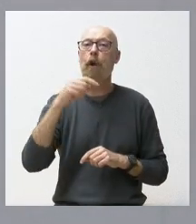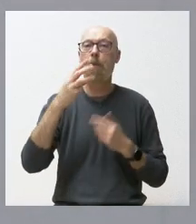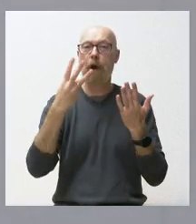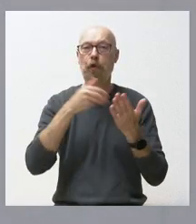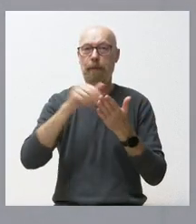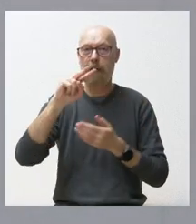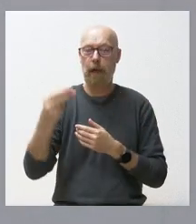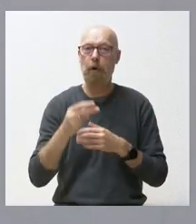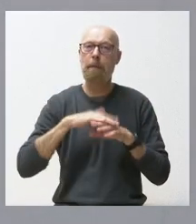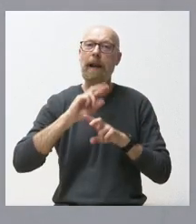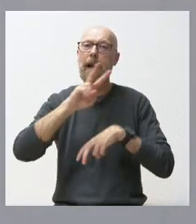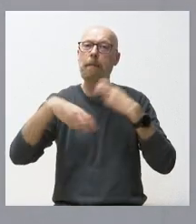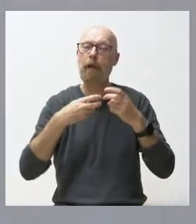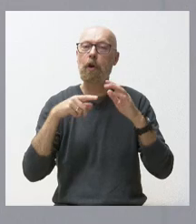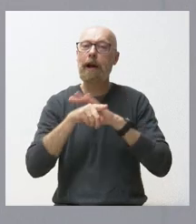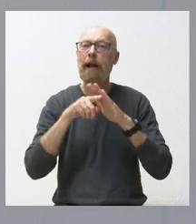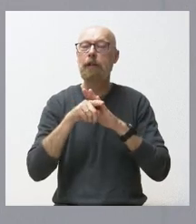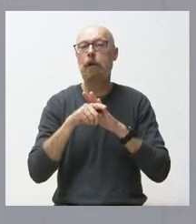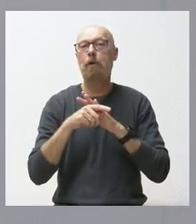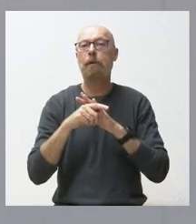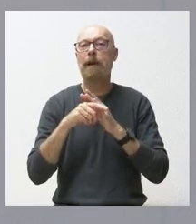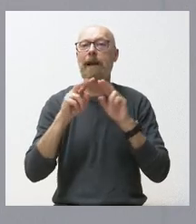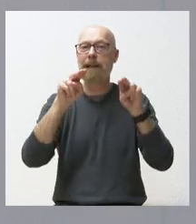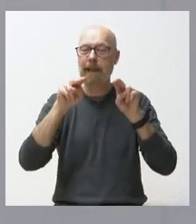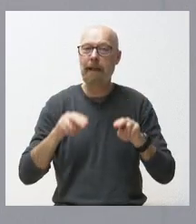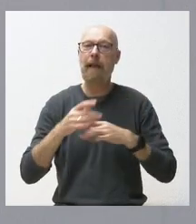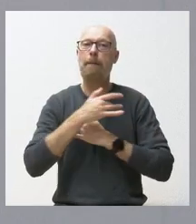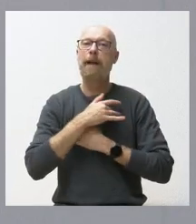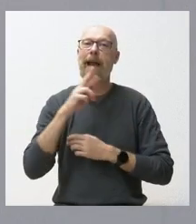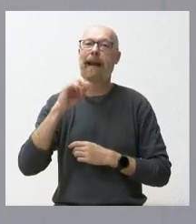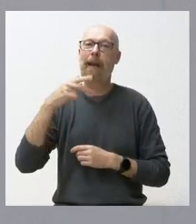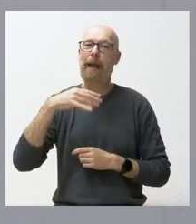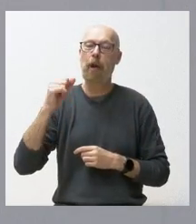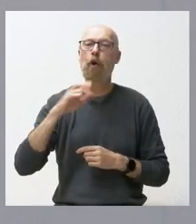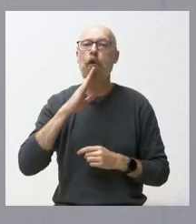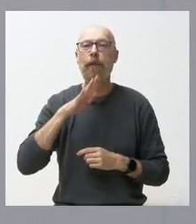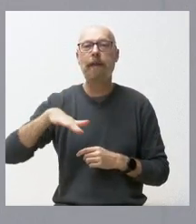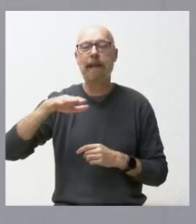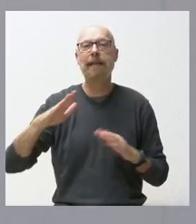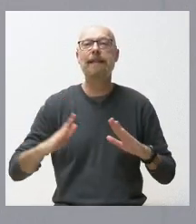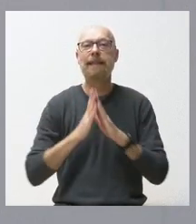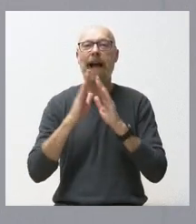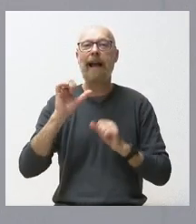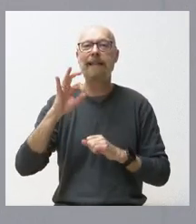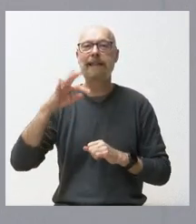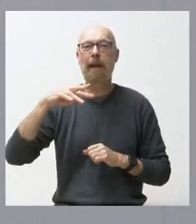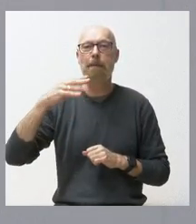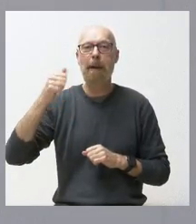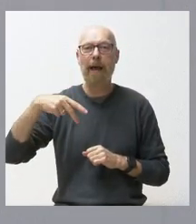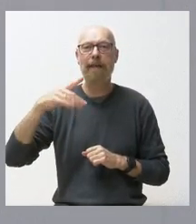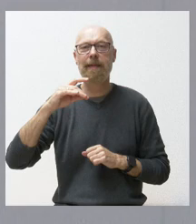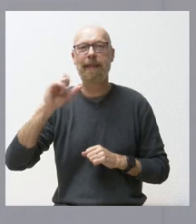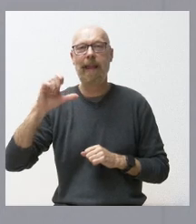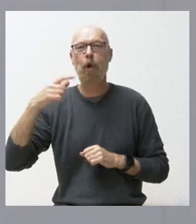remodelación y la gestión de la residencia Virgen del Rivero en San Esteban del Gormaz, Soria. En San Esteban del